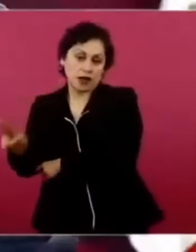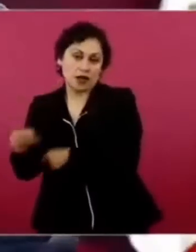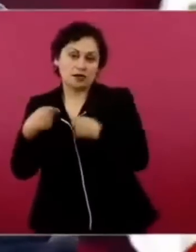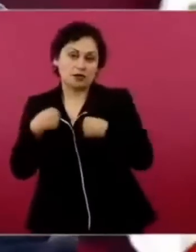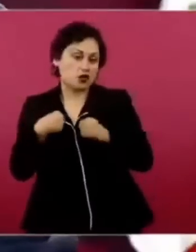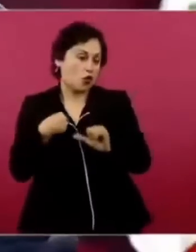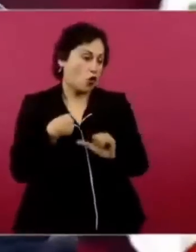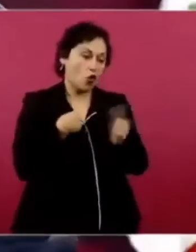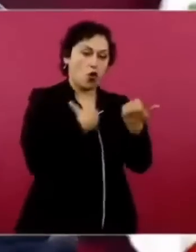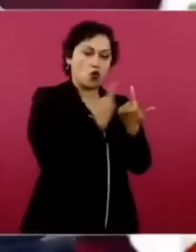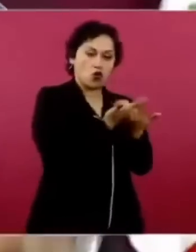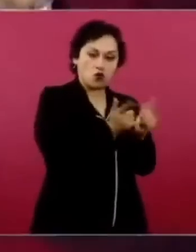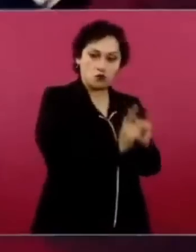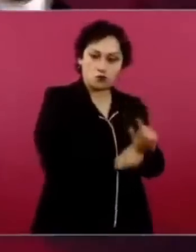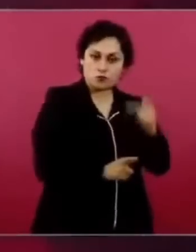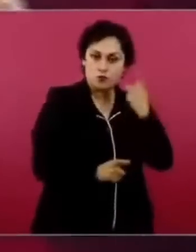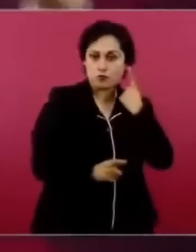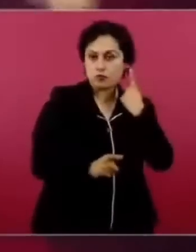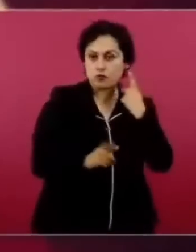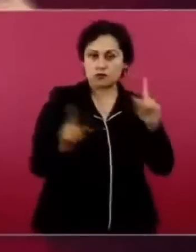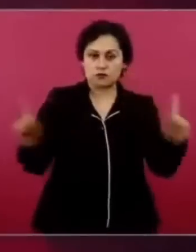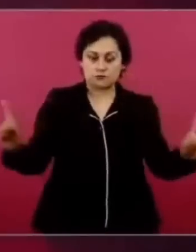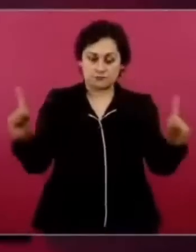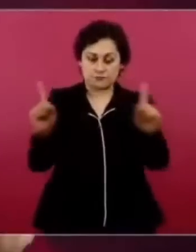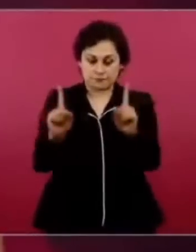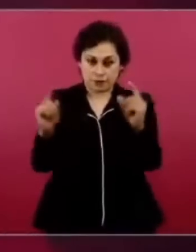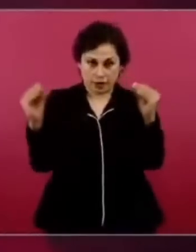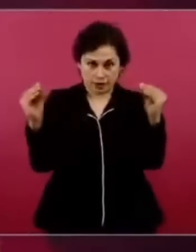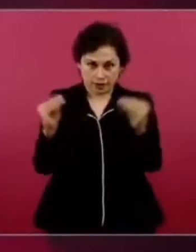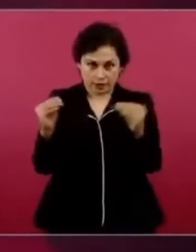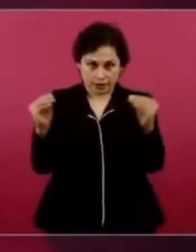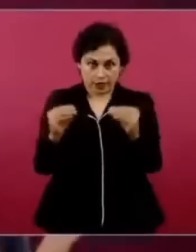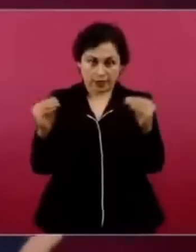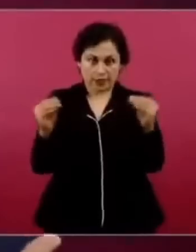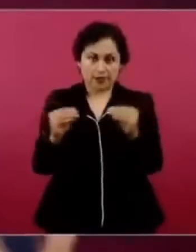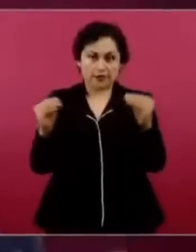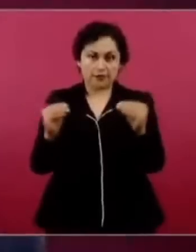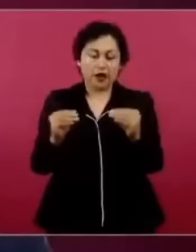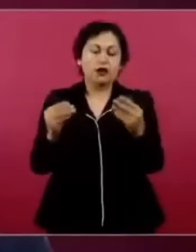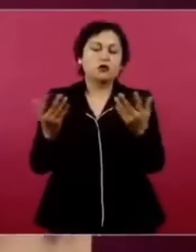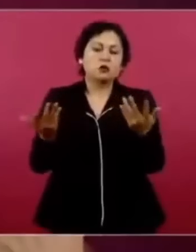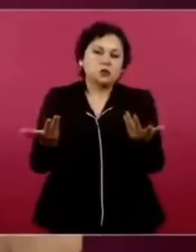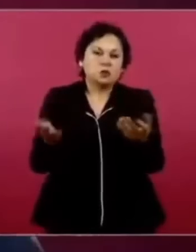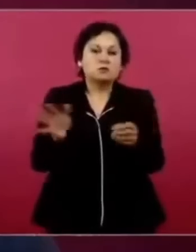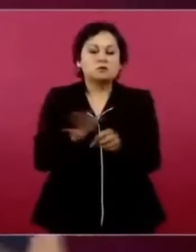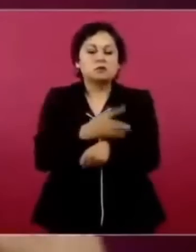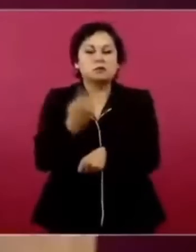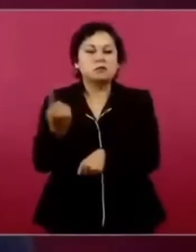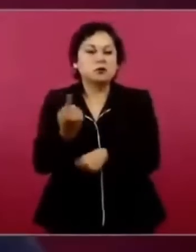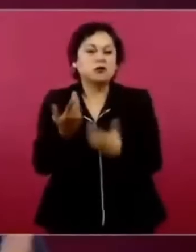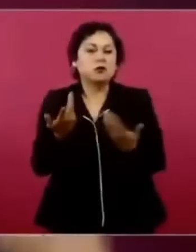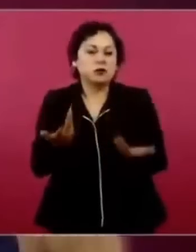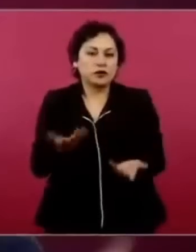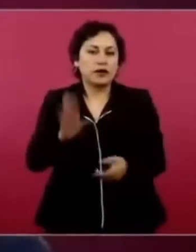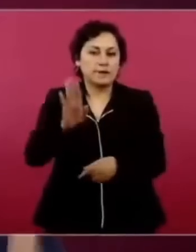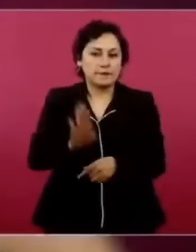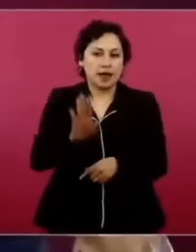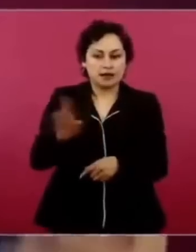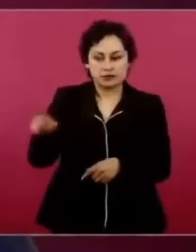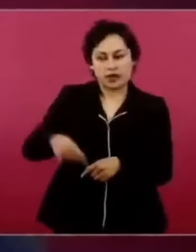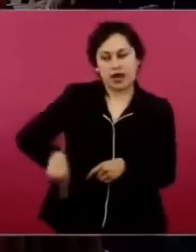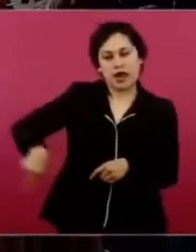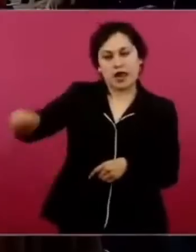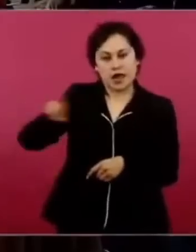en el debate, porque se suponía que ellos fingiendo